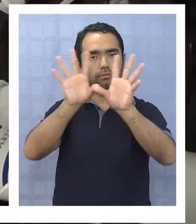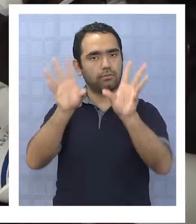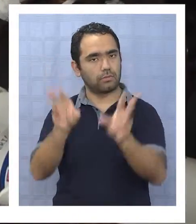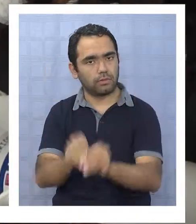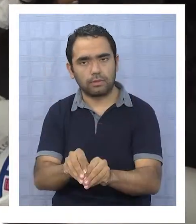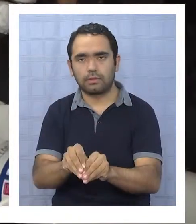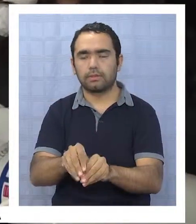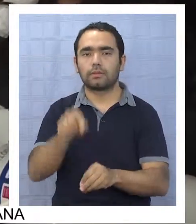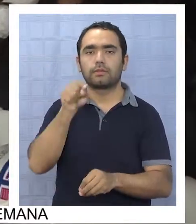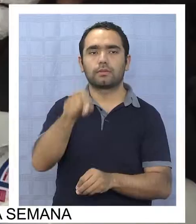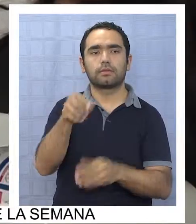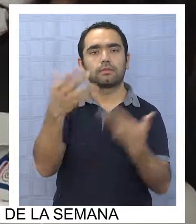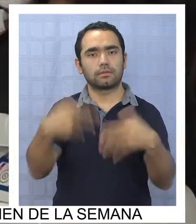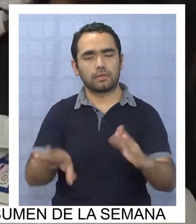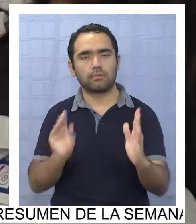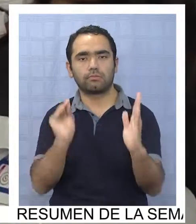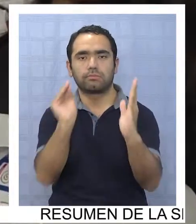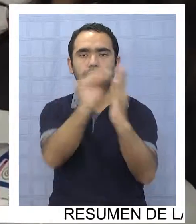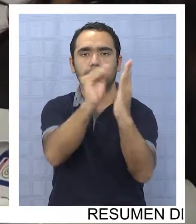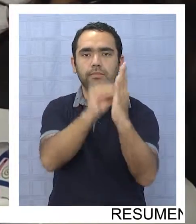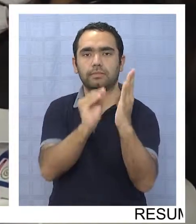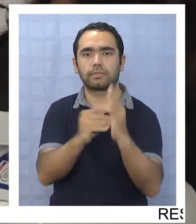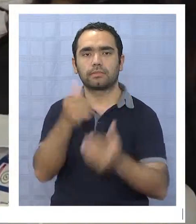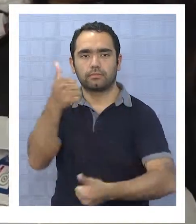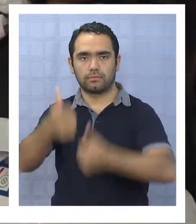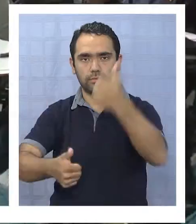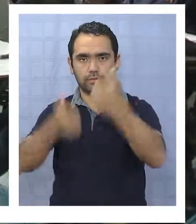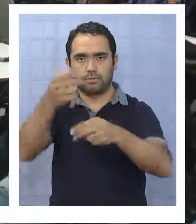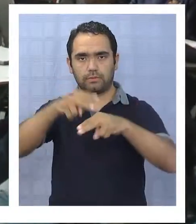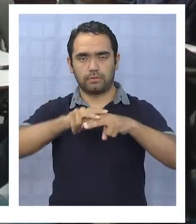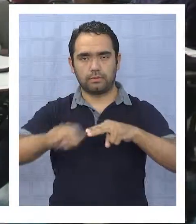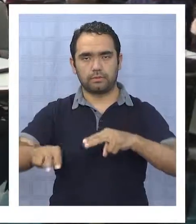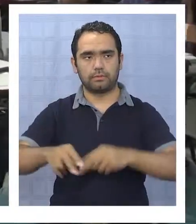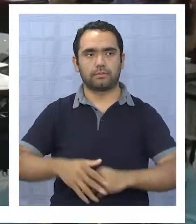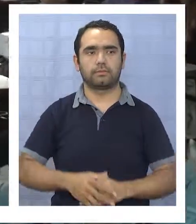registro de alumnos que ingresaron sus datos para dar el examen.